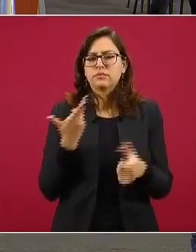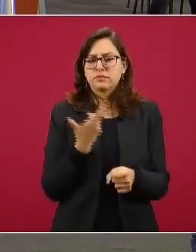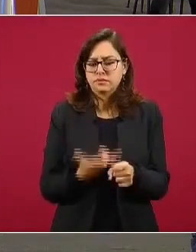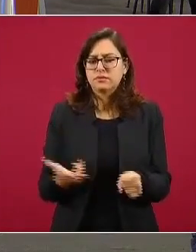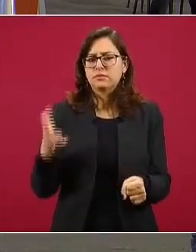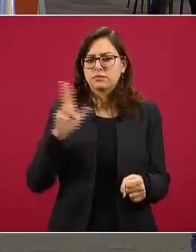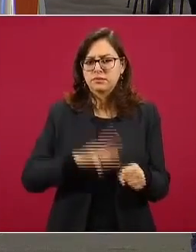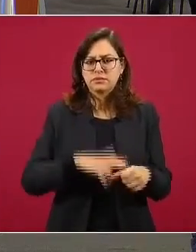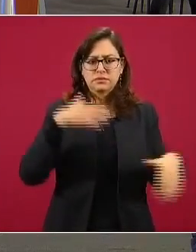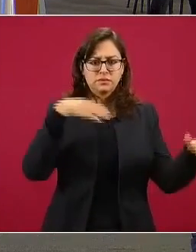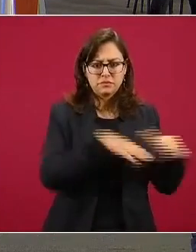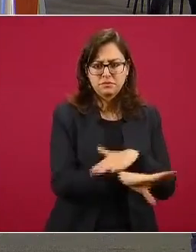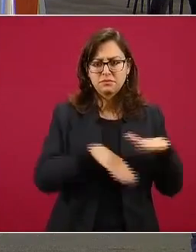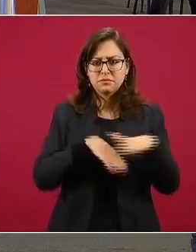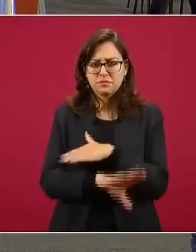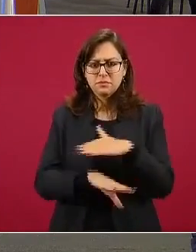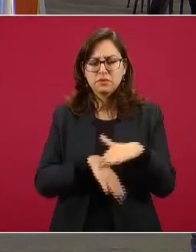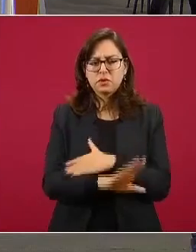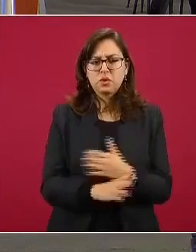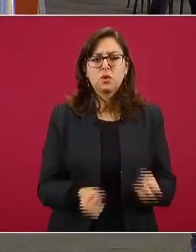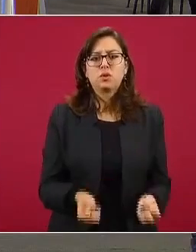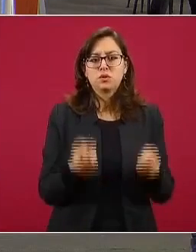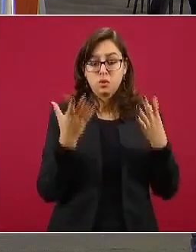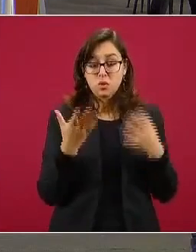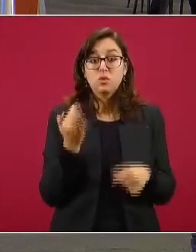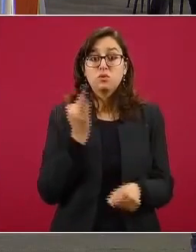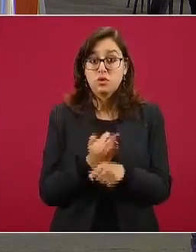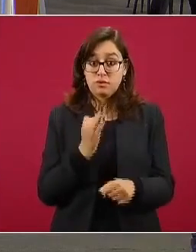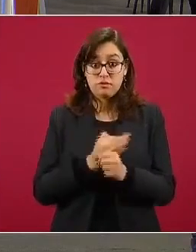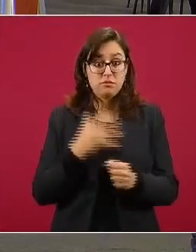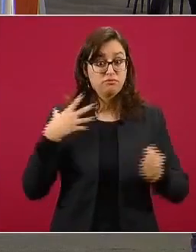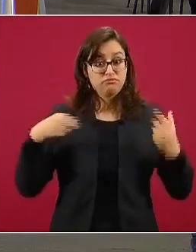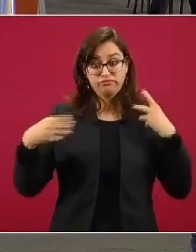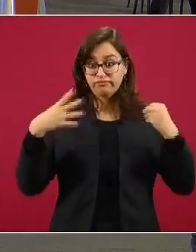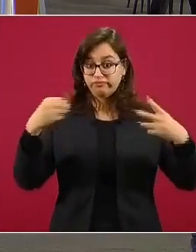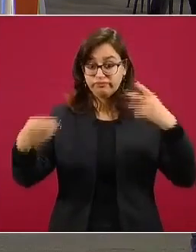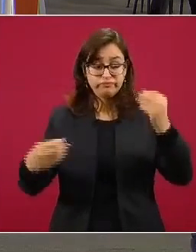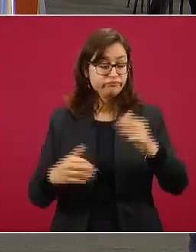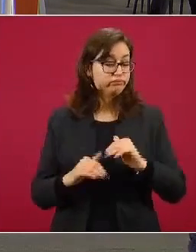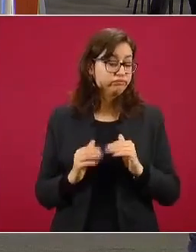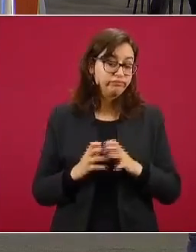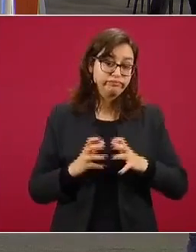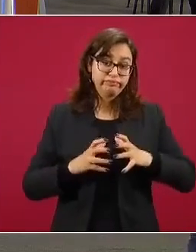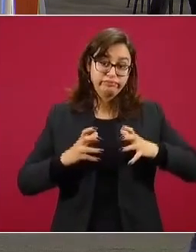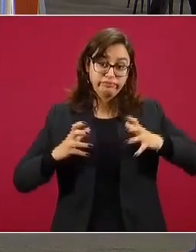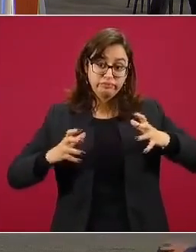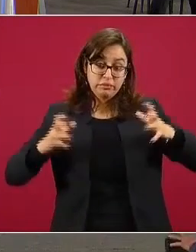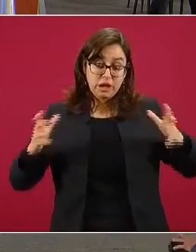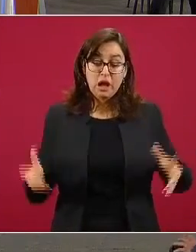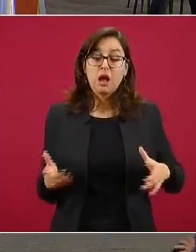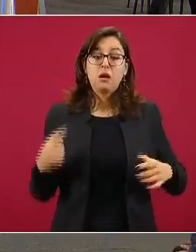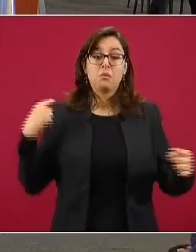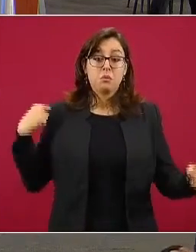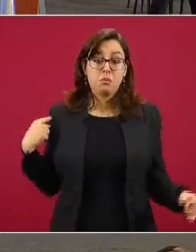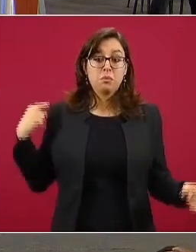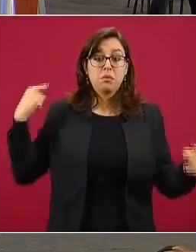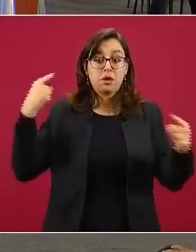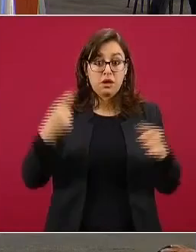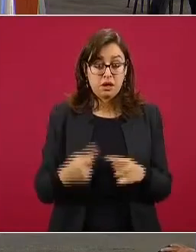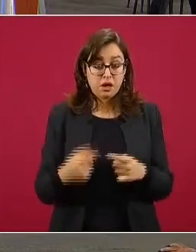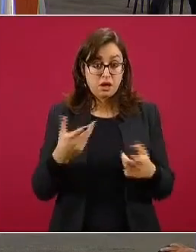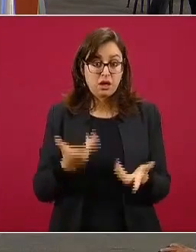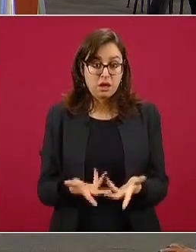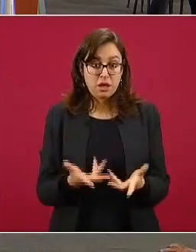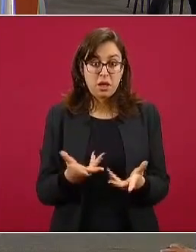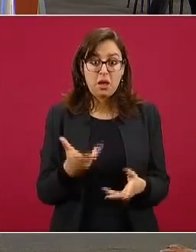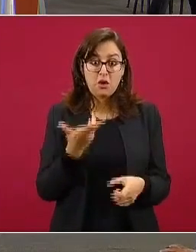comentamos, porque está todavía en una fase de ascenso desde la última quincena de octubre y hasta el momento este cambio de